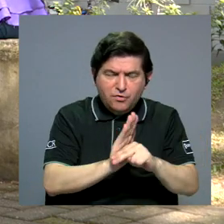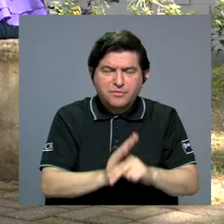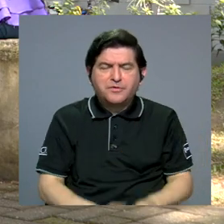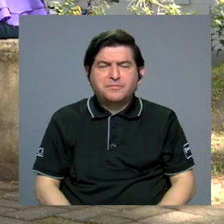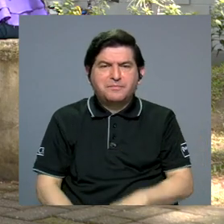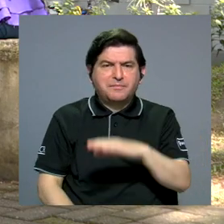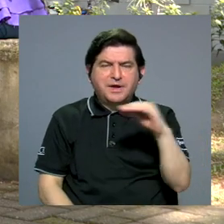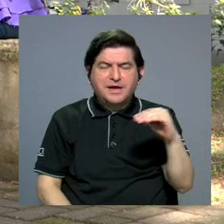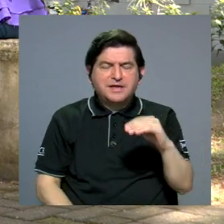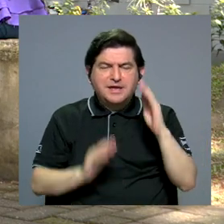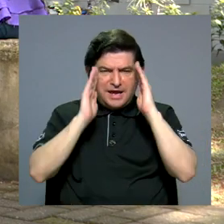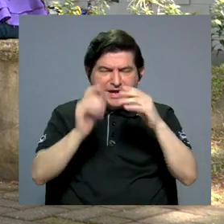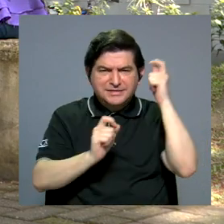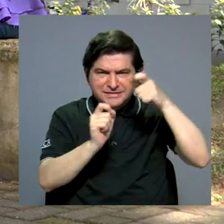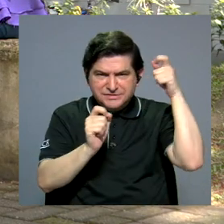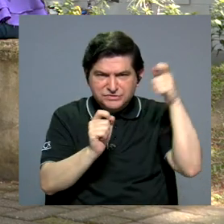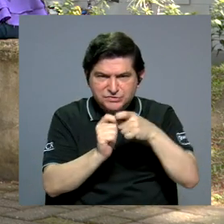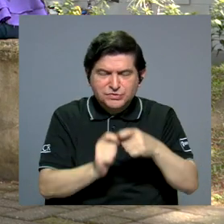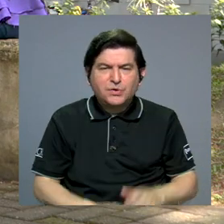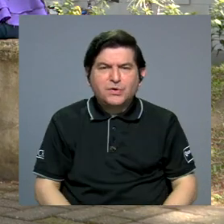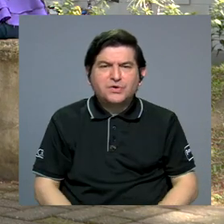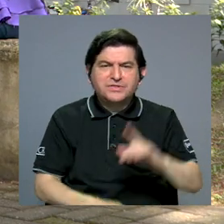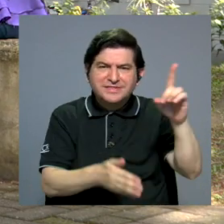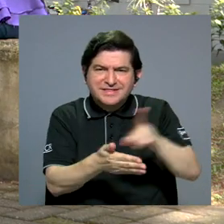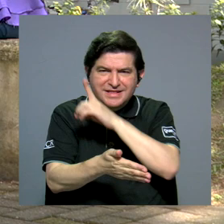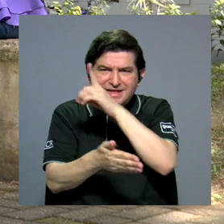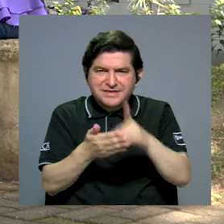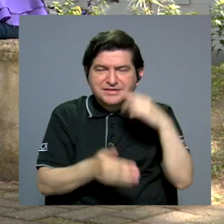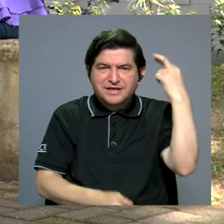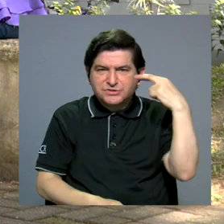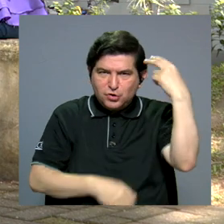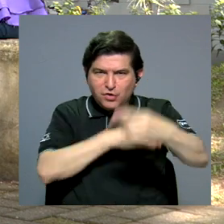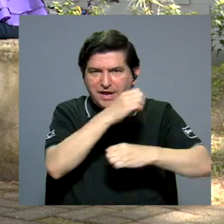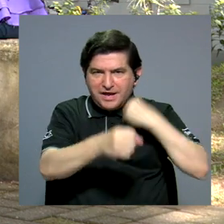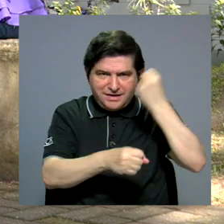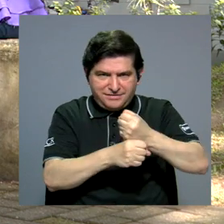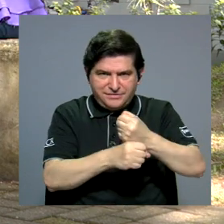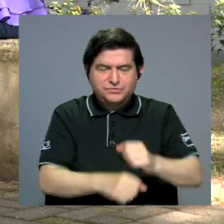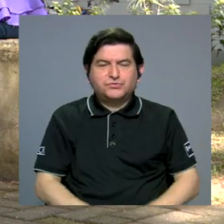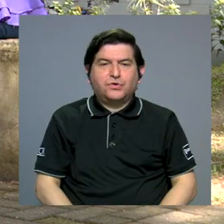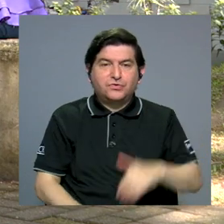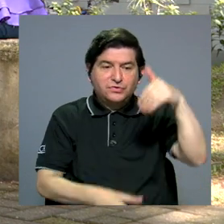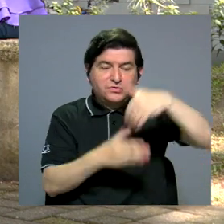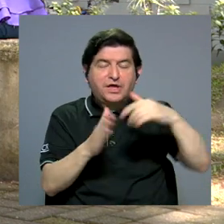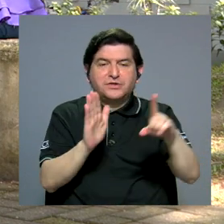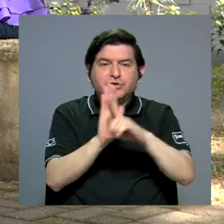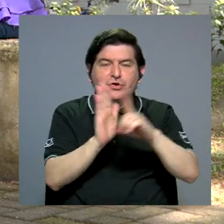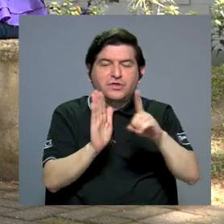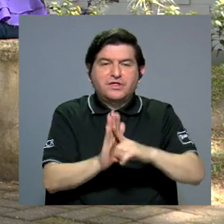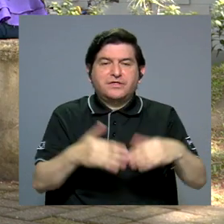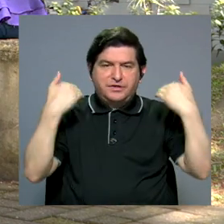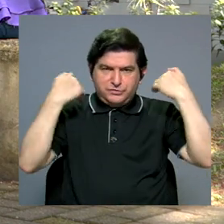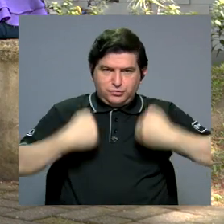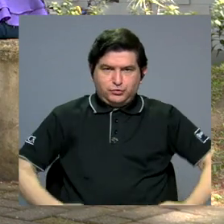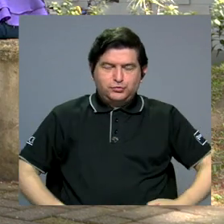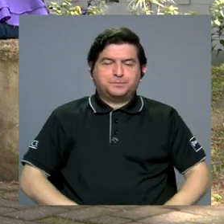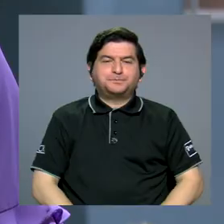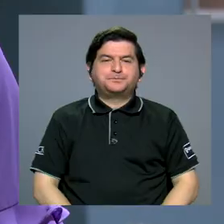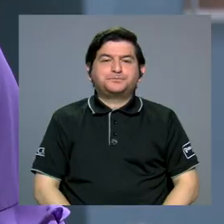tratar el tema específico de la discriminación por edad, ¿verdad? En el marco de los derechos humanos.